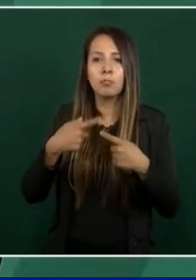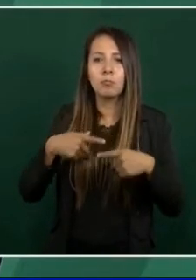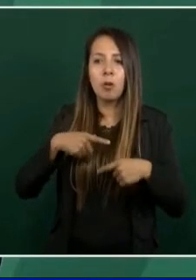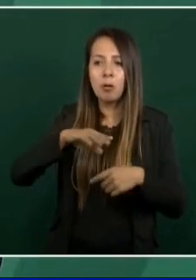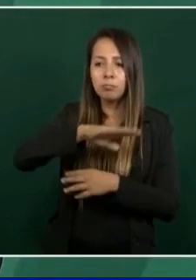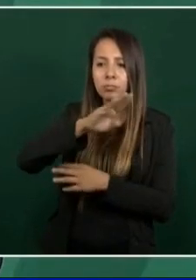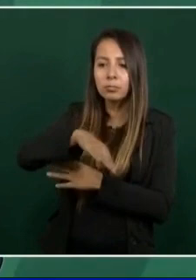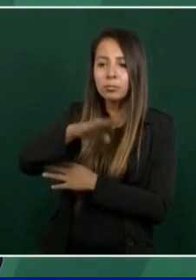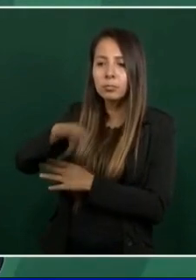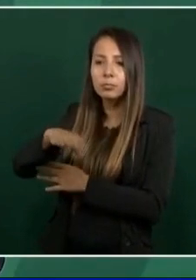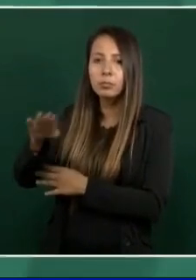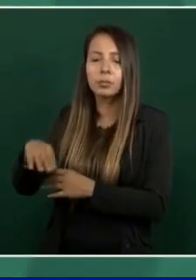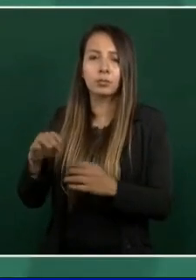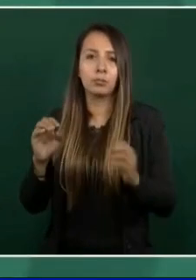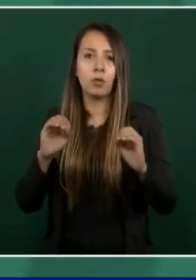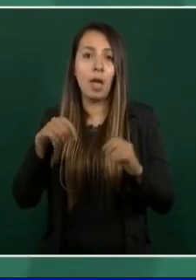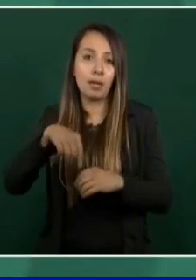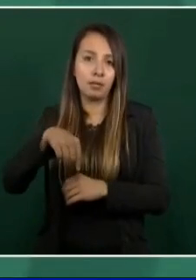aquí.